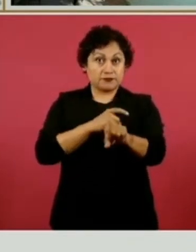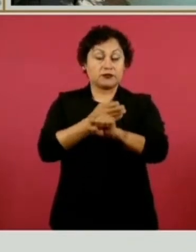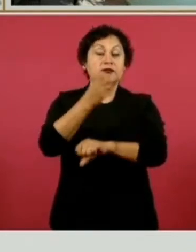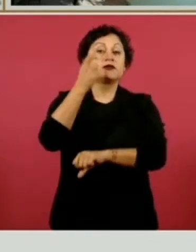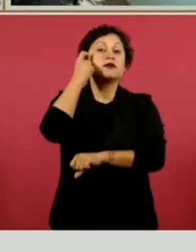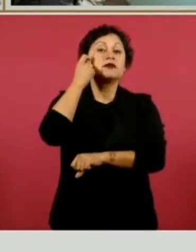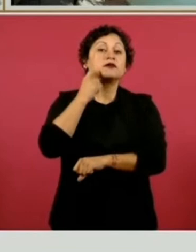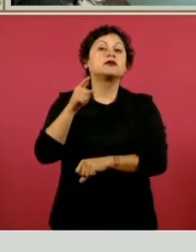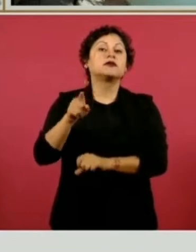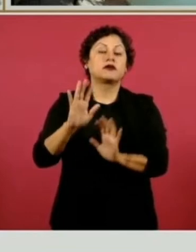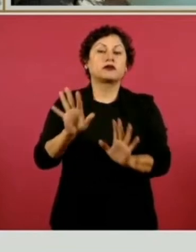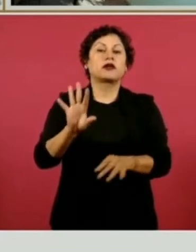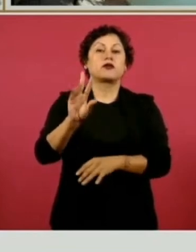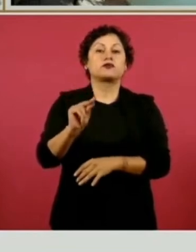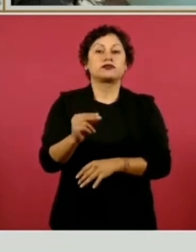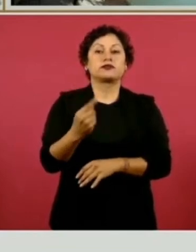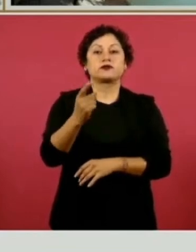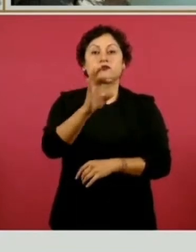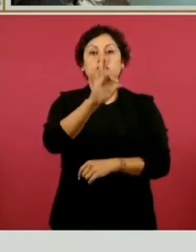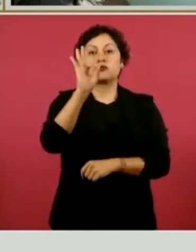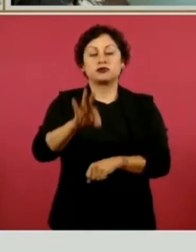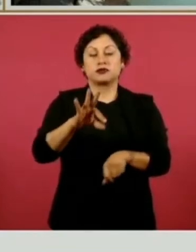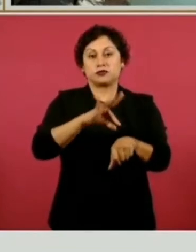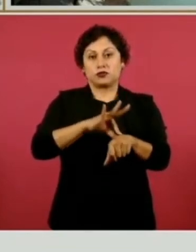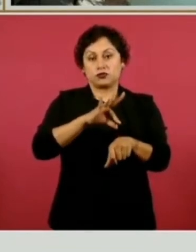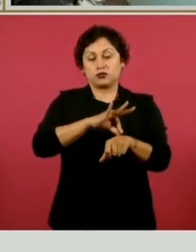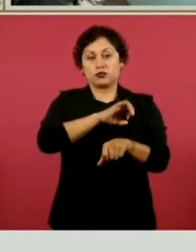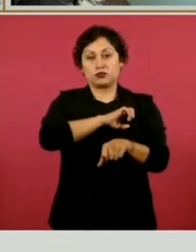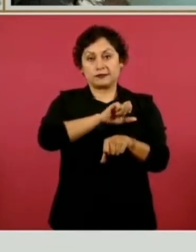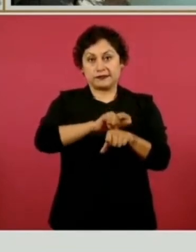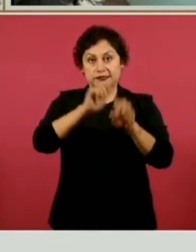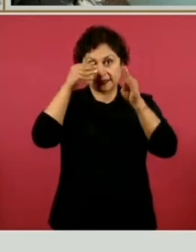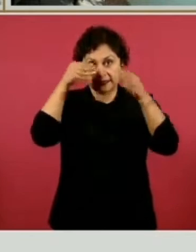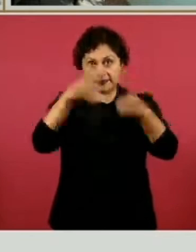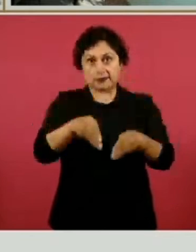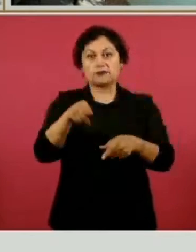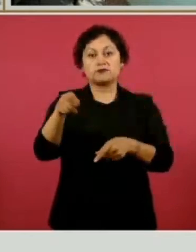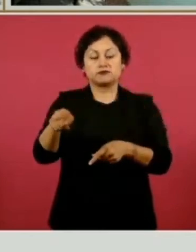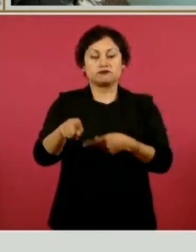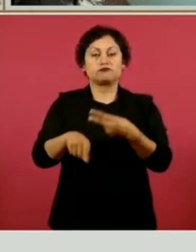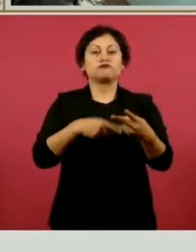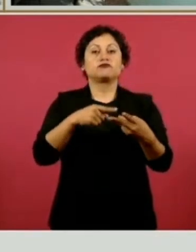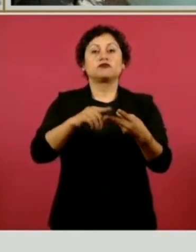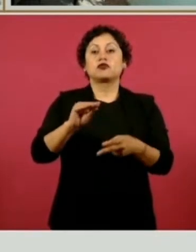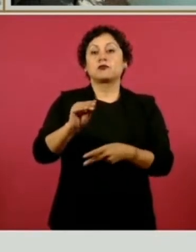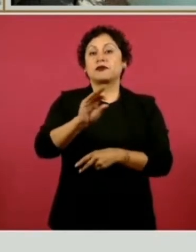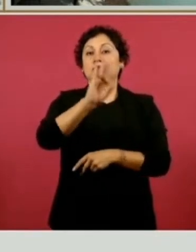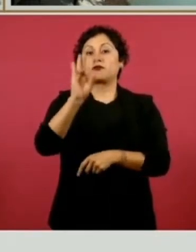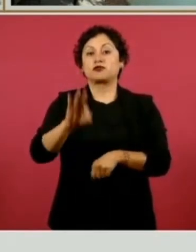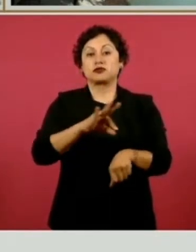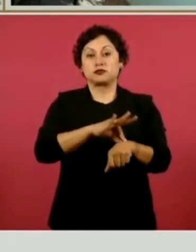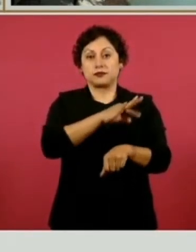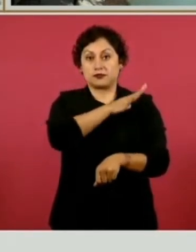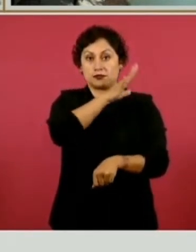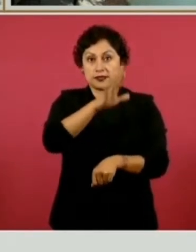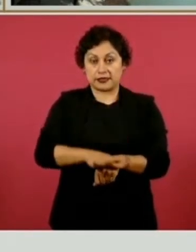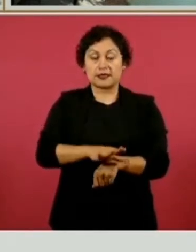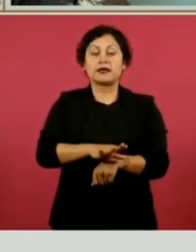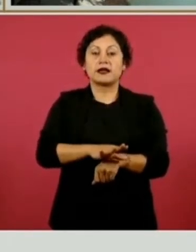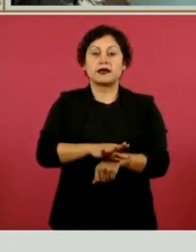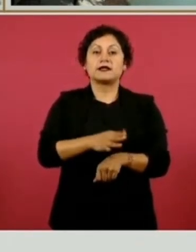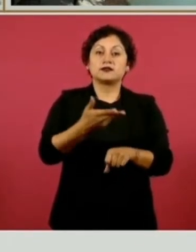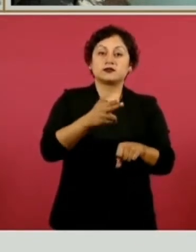por ciento de la contratación de médicos especialistas, el 90 por ciento de médicos generales para el primer nivel de atención